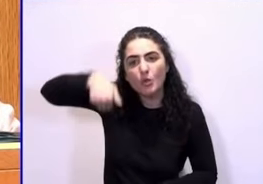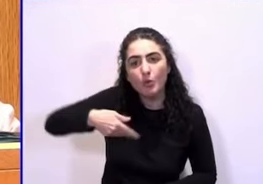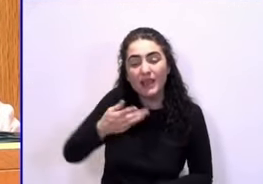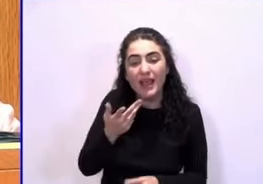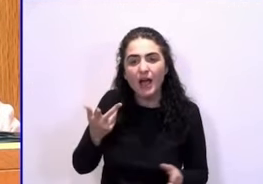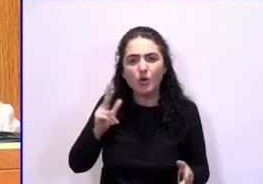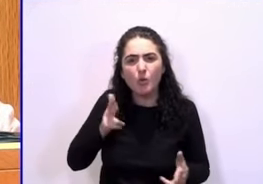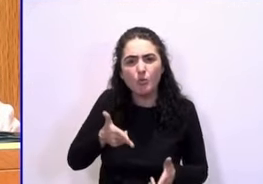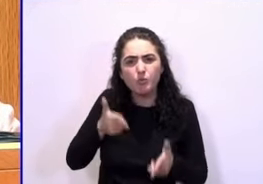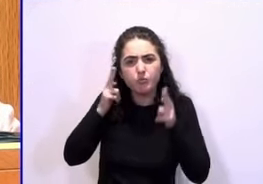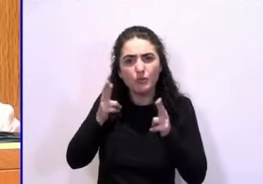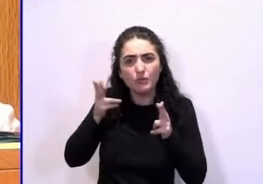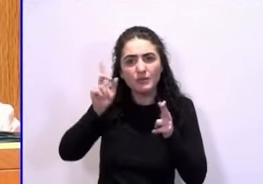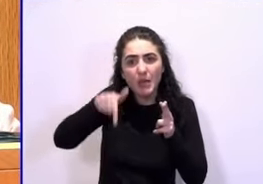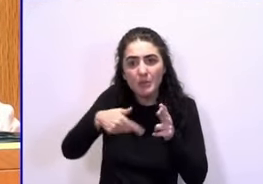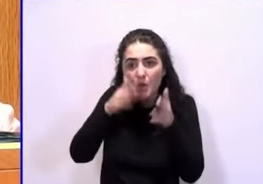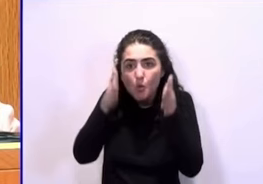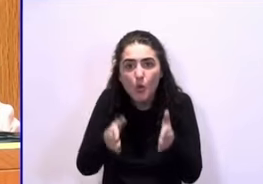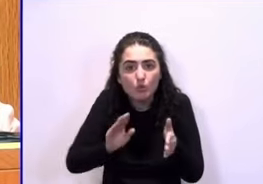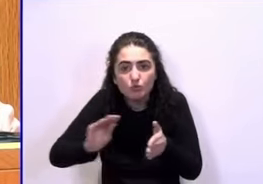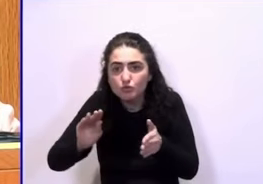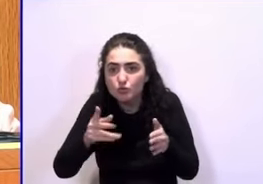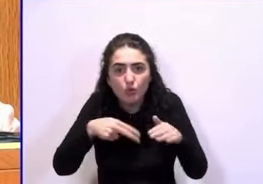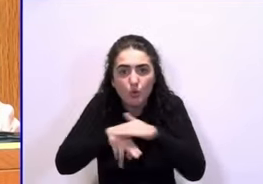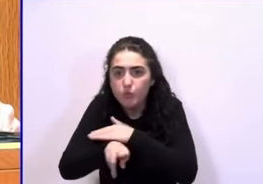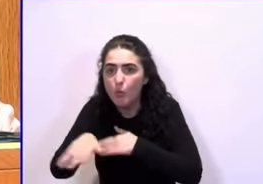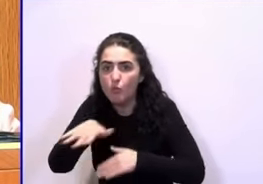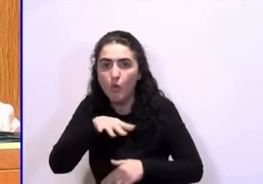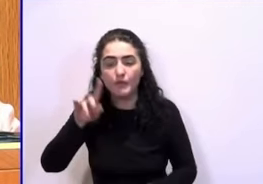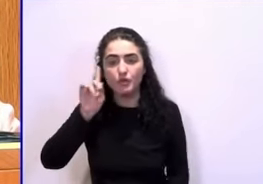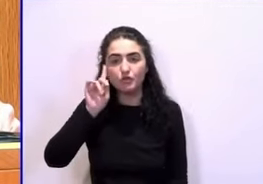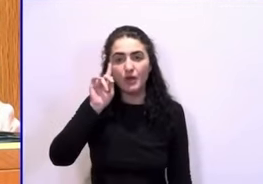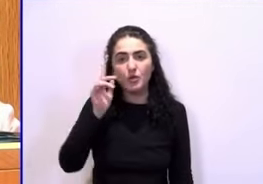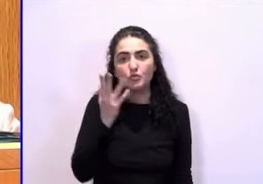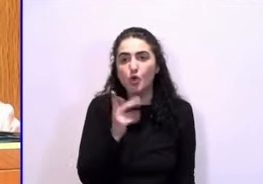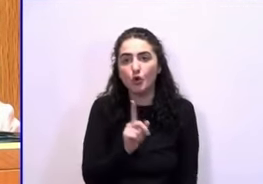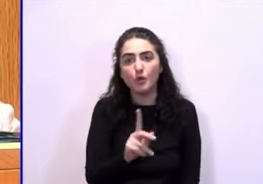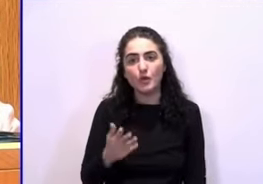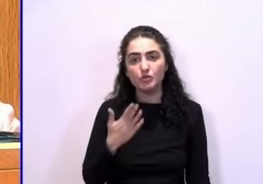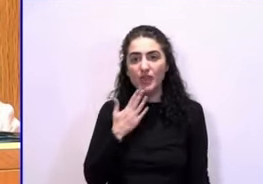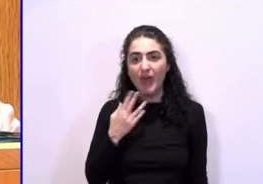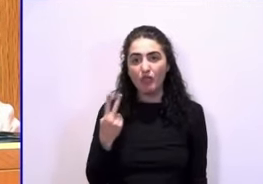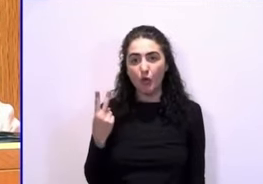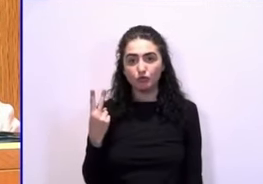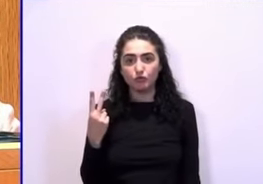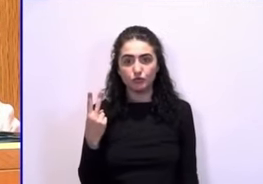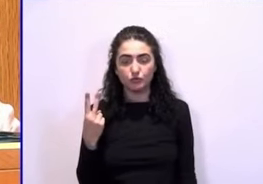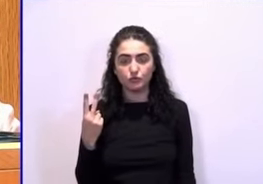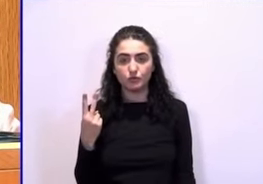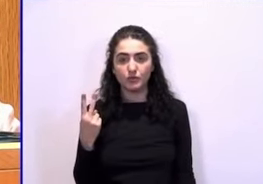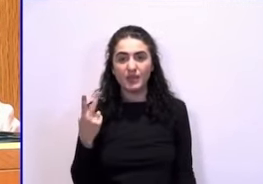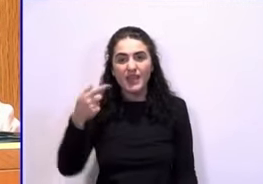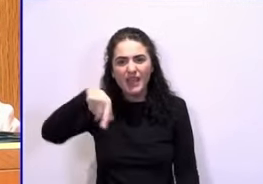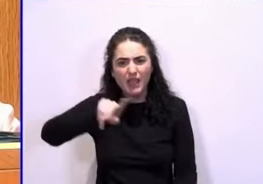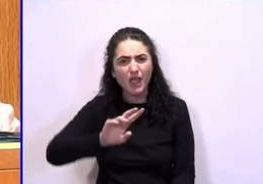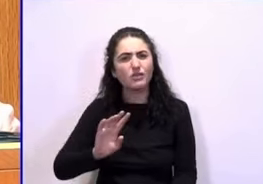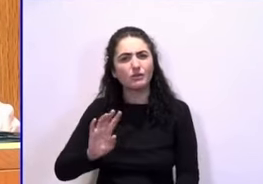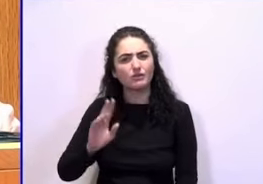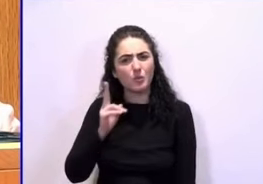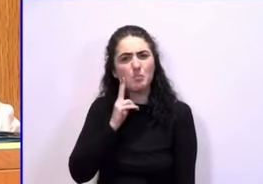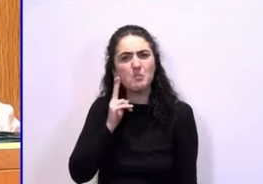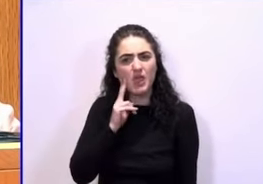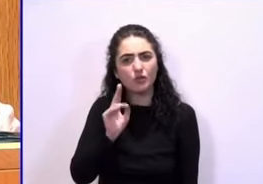está, no lo conoció, no llegaba a los dos años. Ellos sí que pasaron miedo.